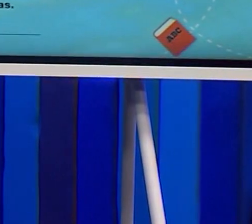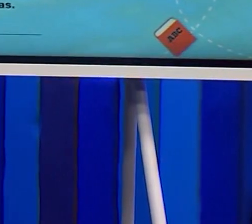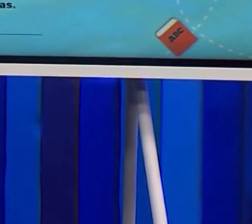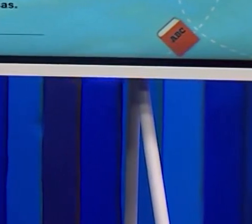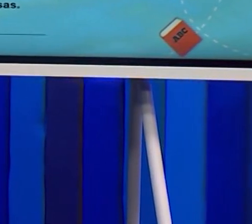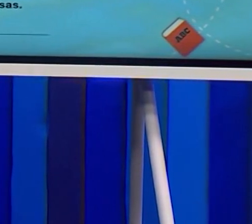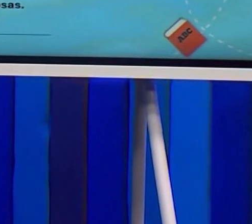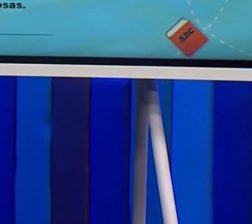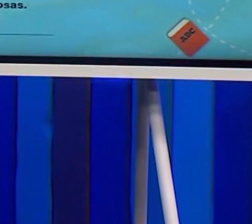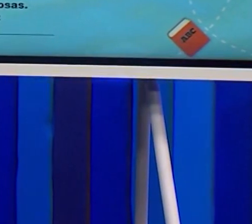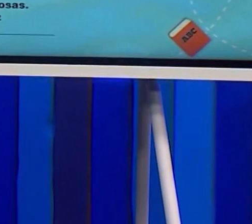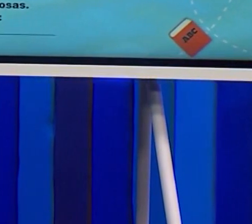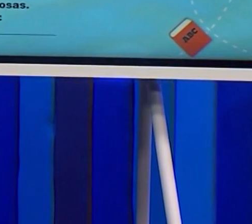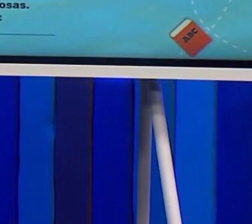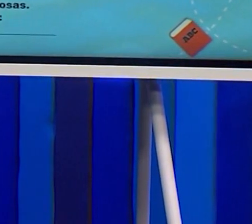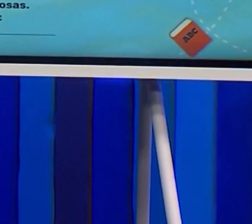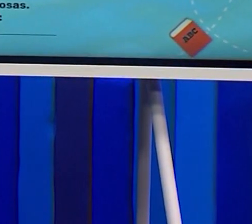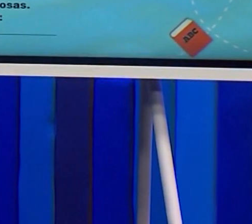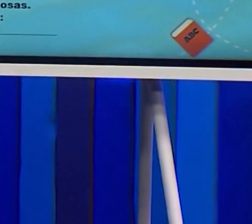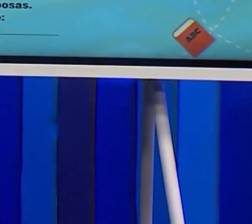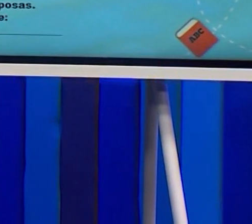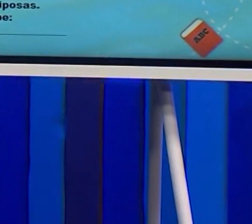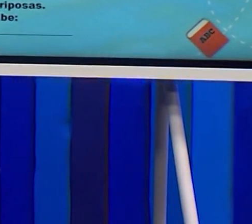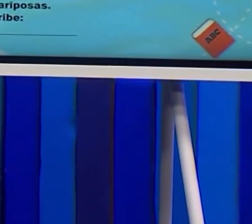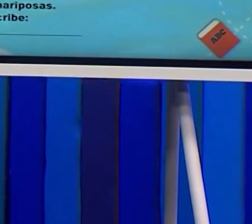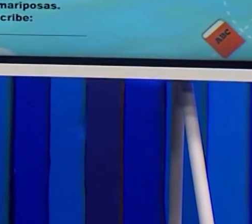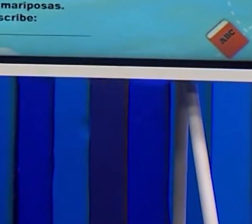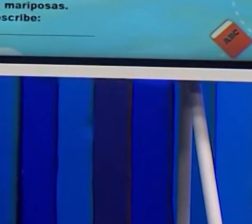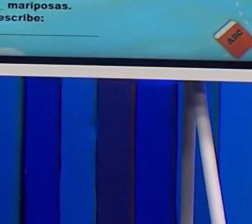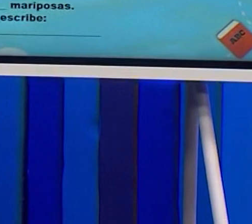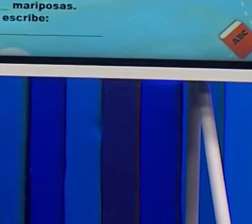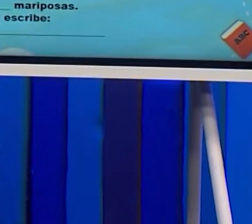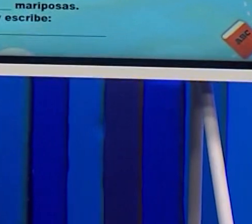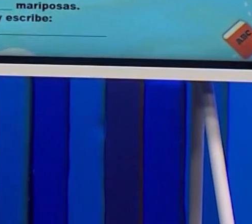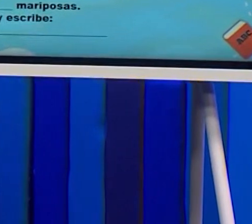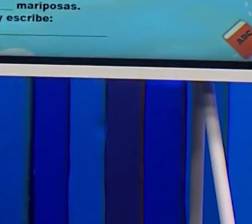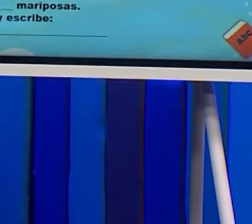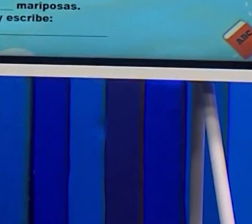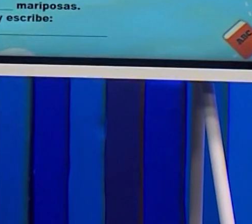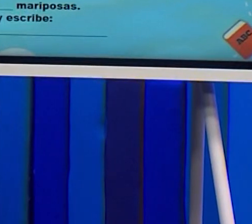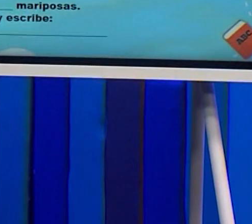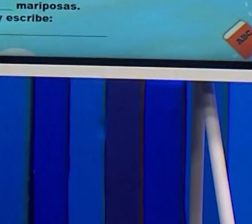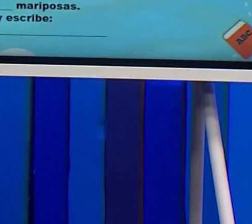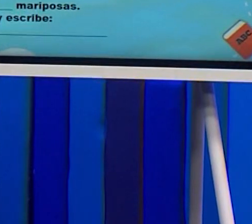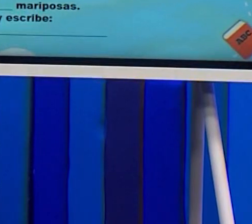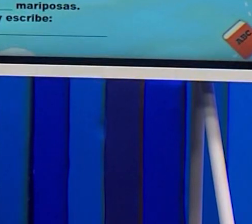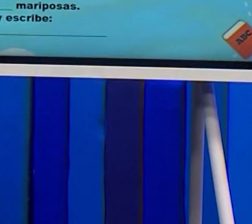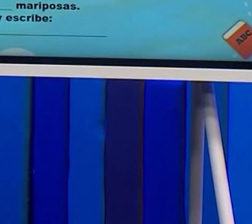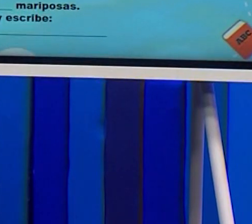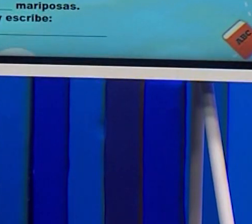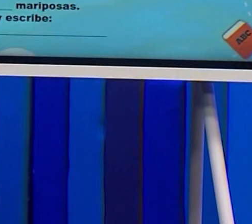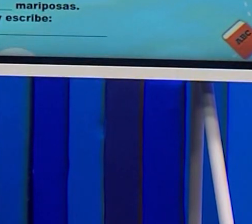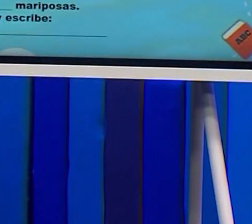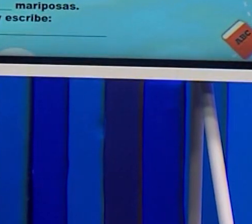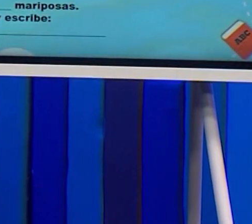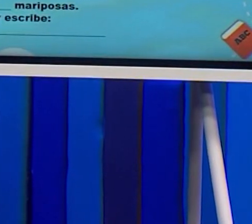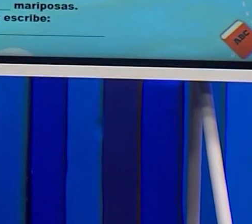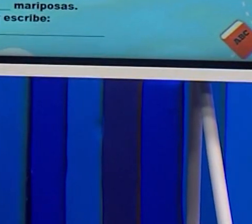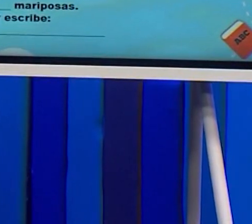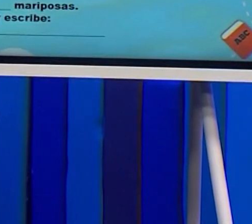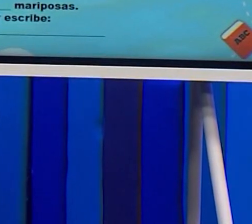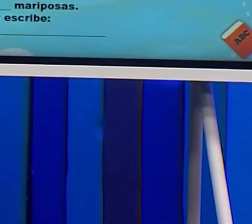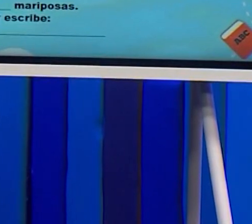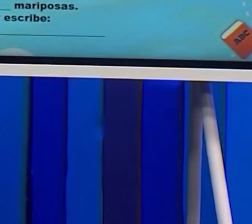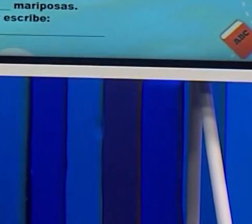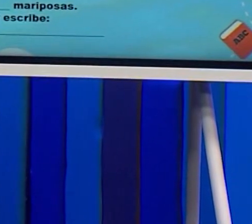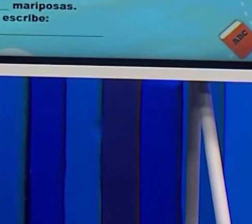¡Wow! Ya estamos terminando, chicos, de conocer a la familia de las decenas. Llegamos aquí. Vamos a contar cuántos grupos